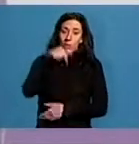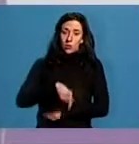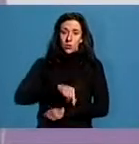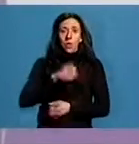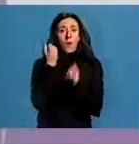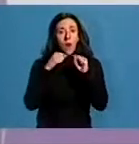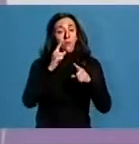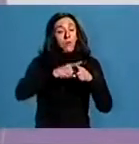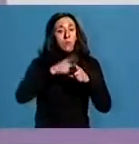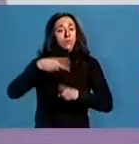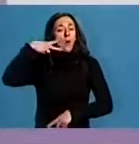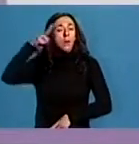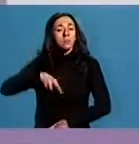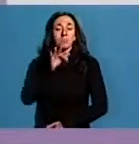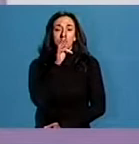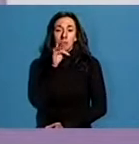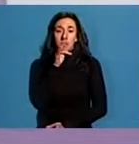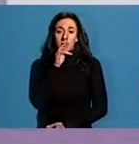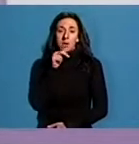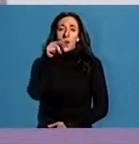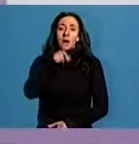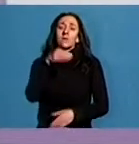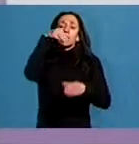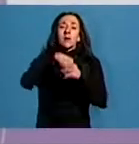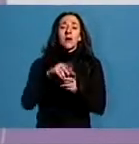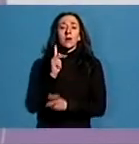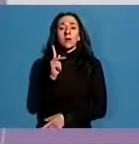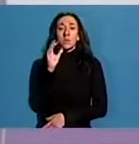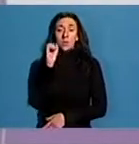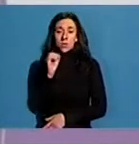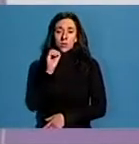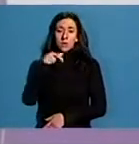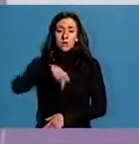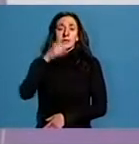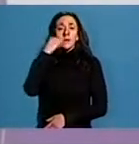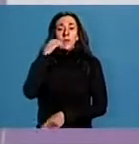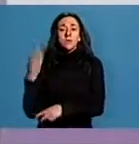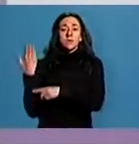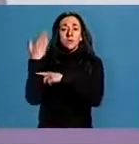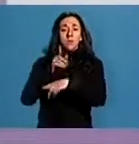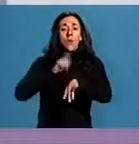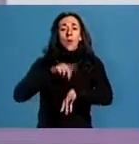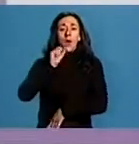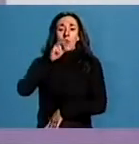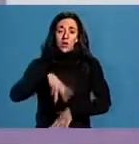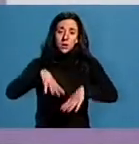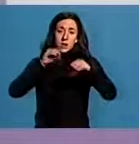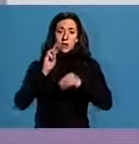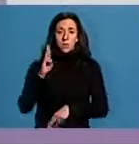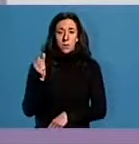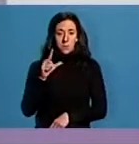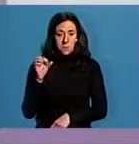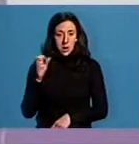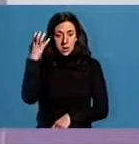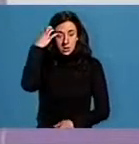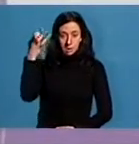oficialmente pola xunta. A guía enmarcase dentro de Kilómetro Cero en Compostela e presentarase este sábado as 12 no Castelo de Pambre, no Concello de